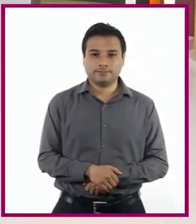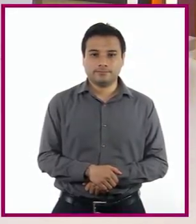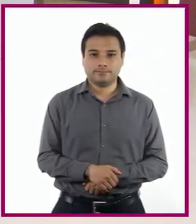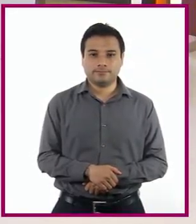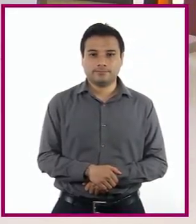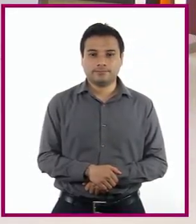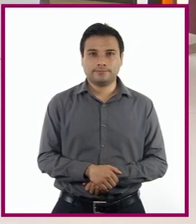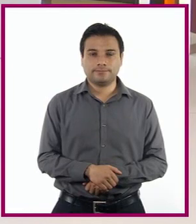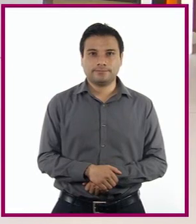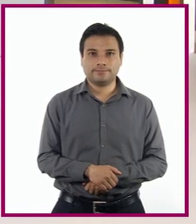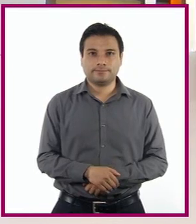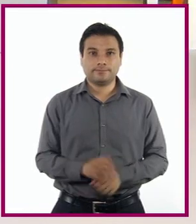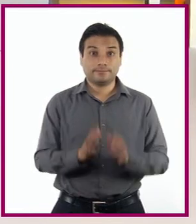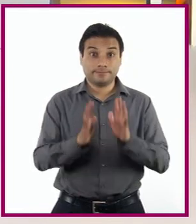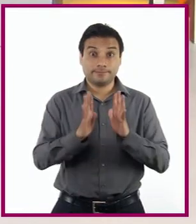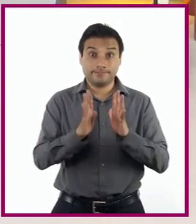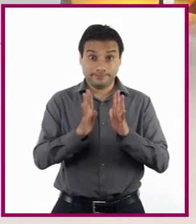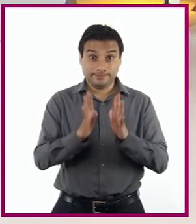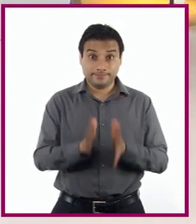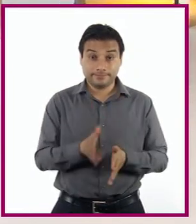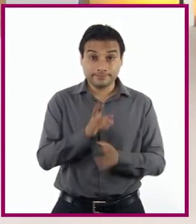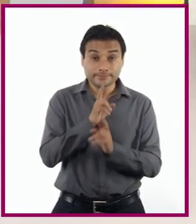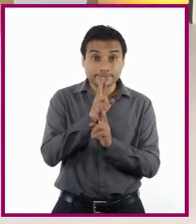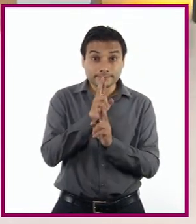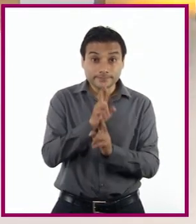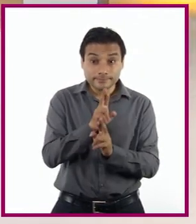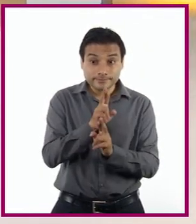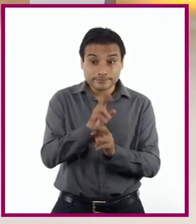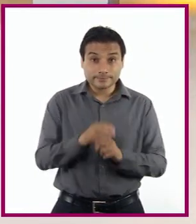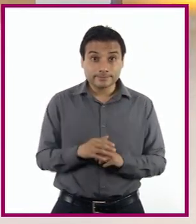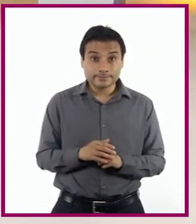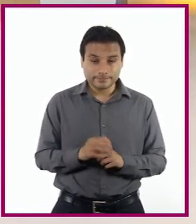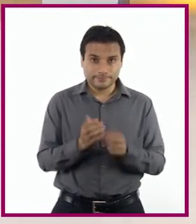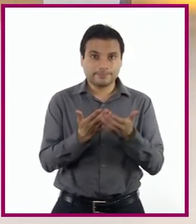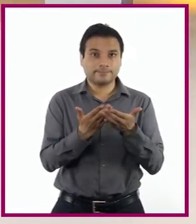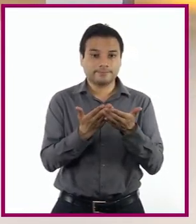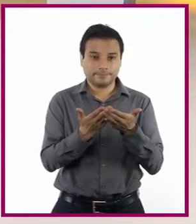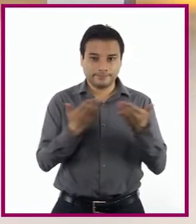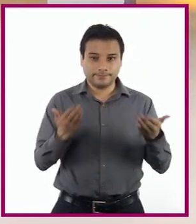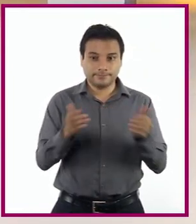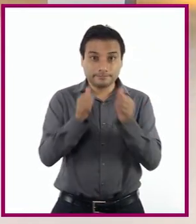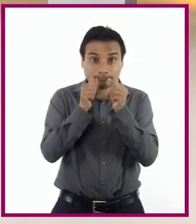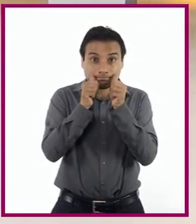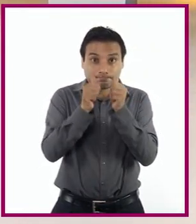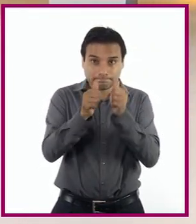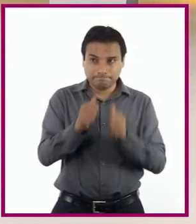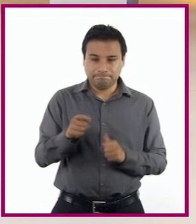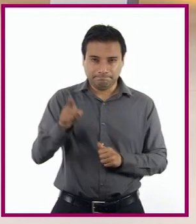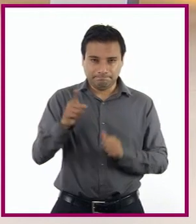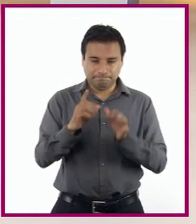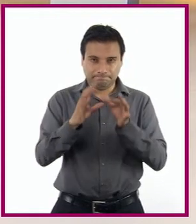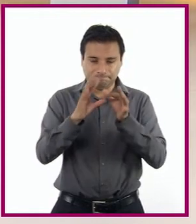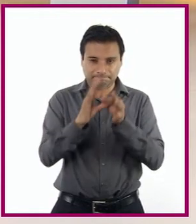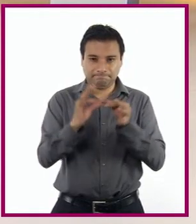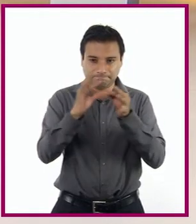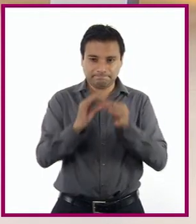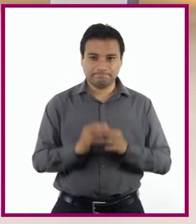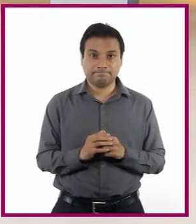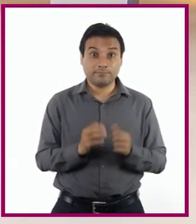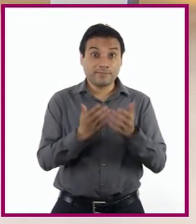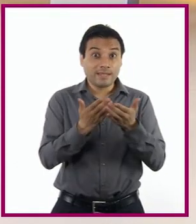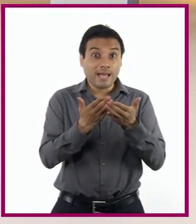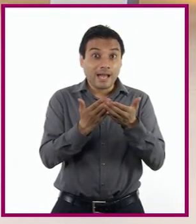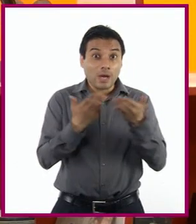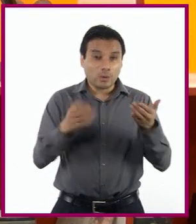Ya tienen sus respuestas. Ahora presten atención a las siguientes expresiones. Ahora que lo